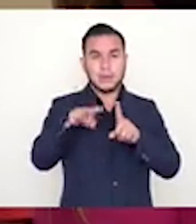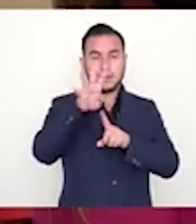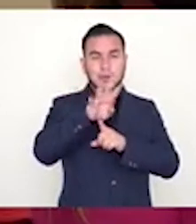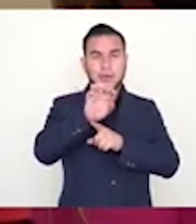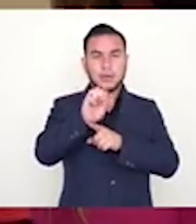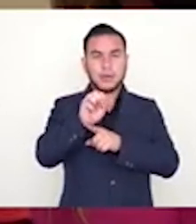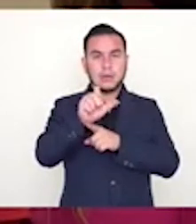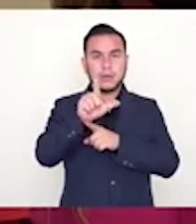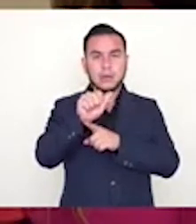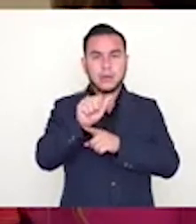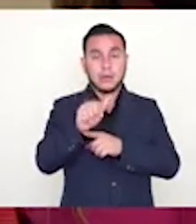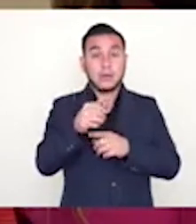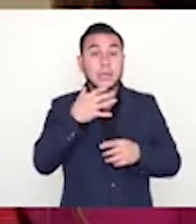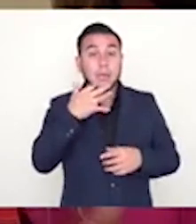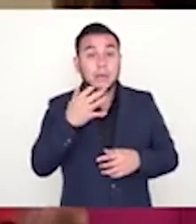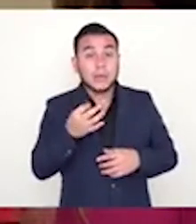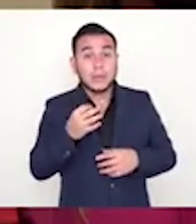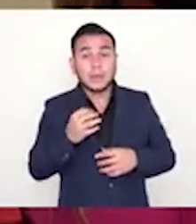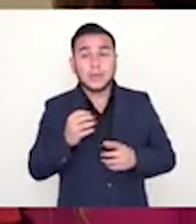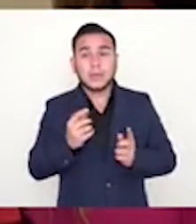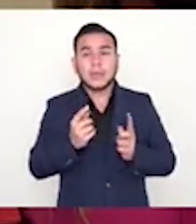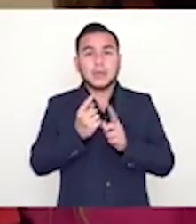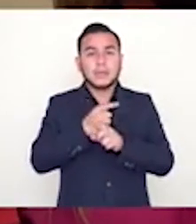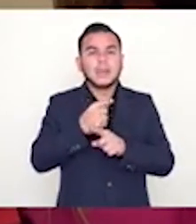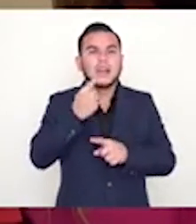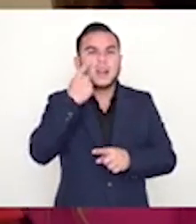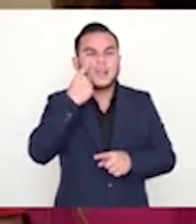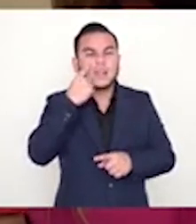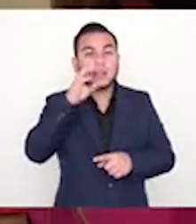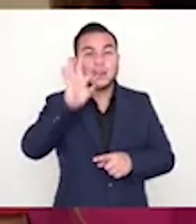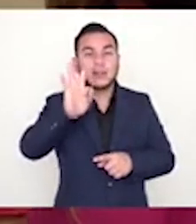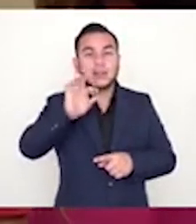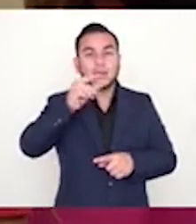incumplida la medida y giró oficio al fiscal